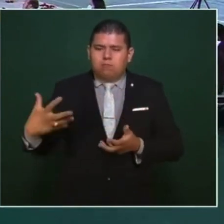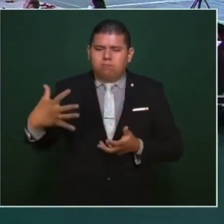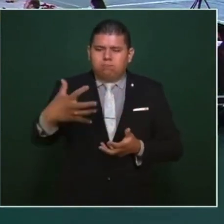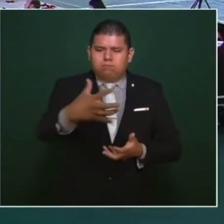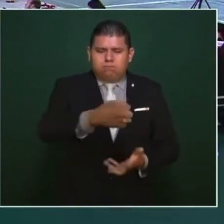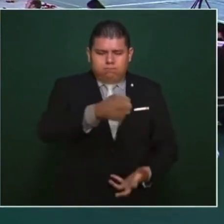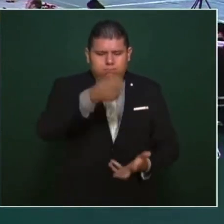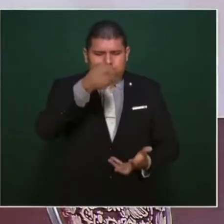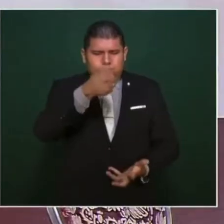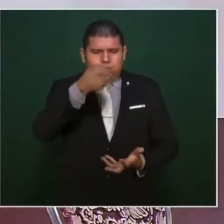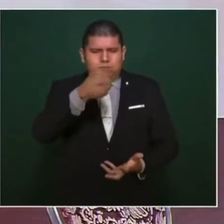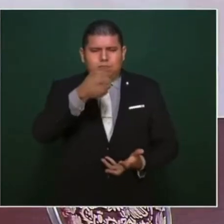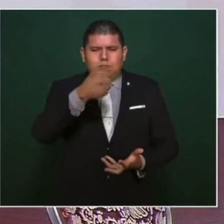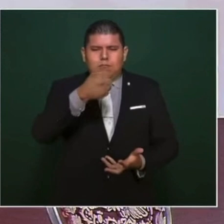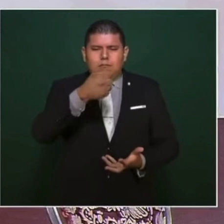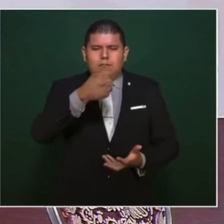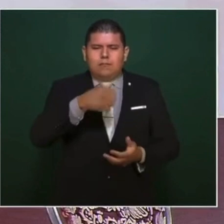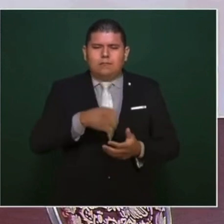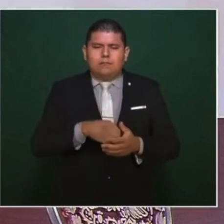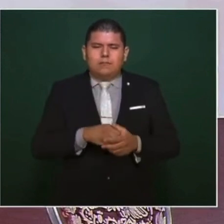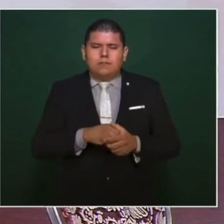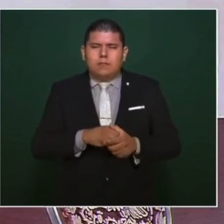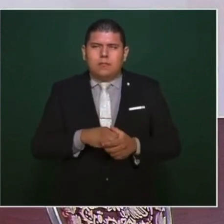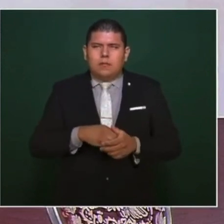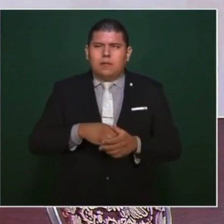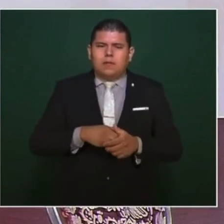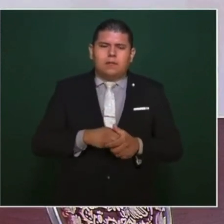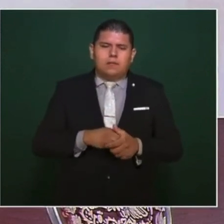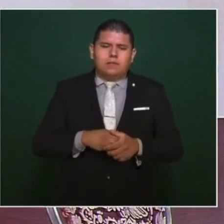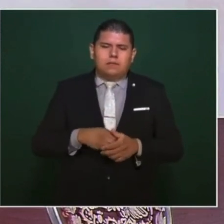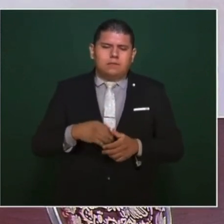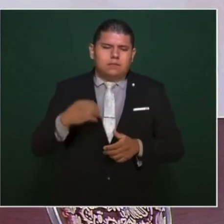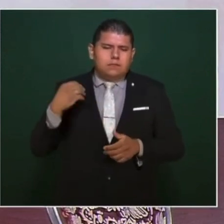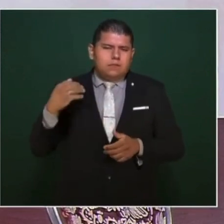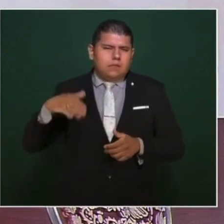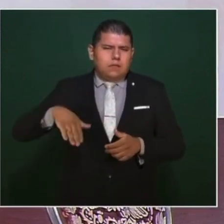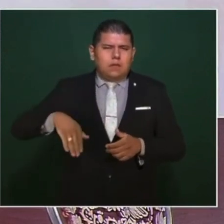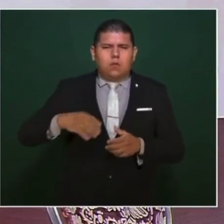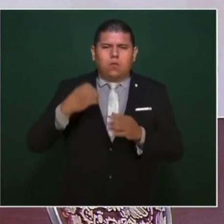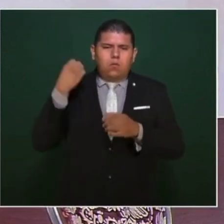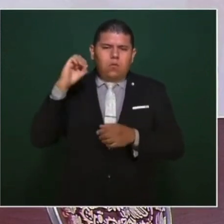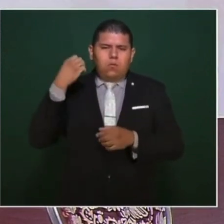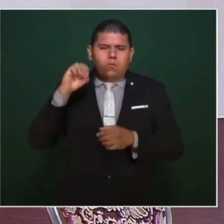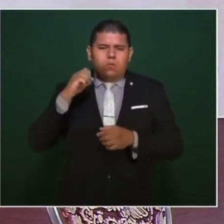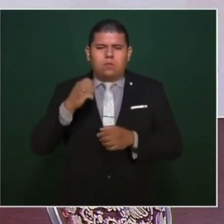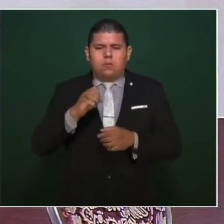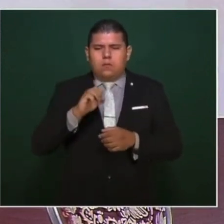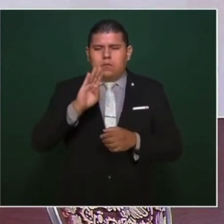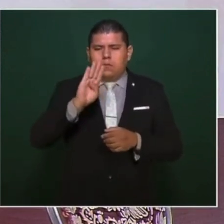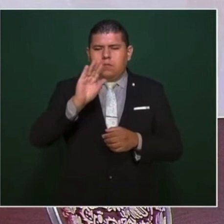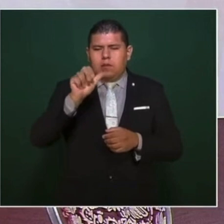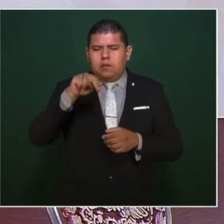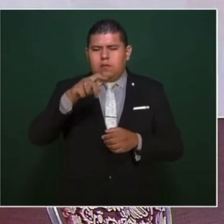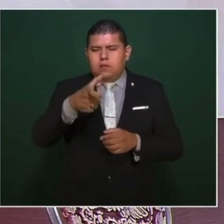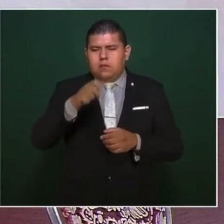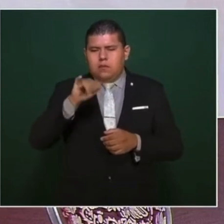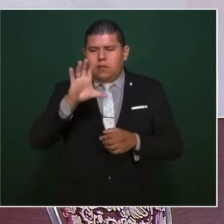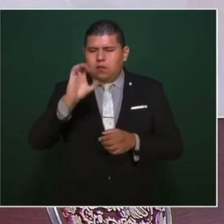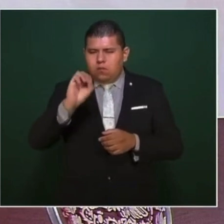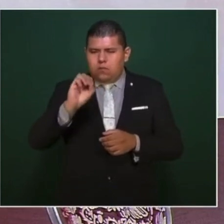hasta octubre, que es el informe del Banco de México, sobre remesas.